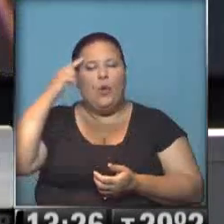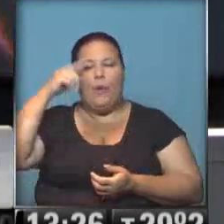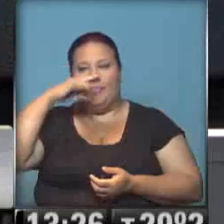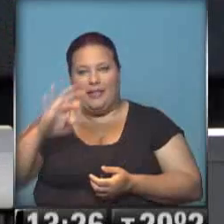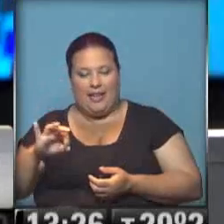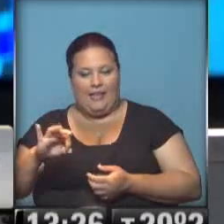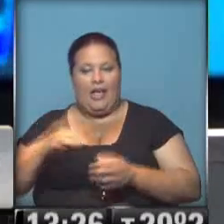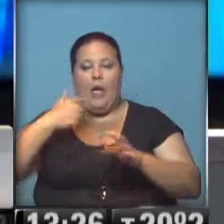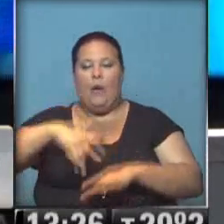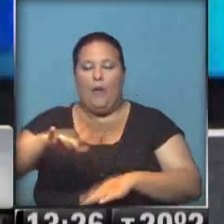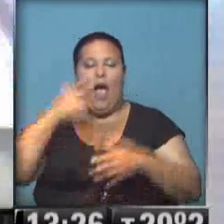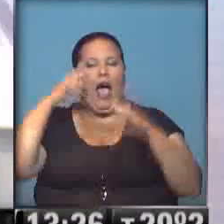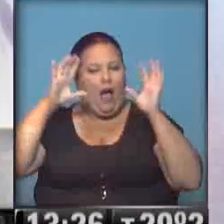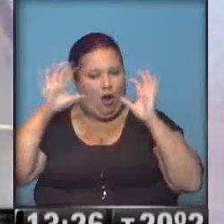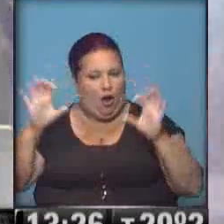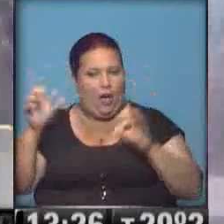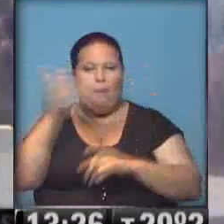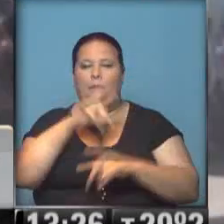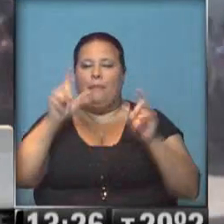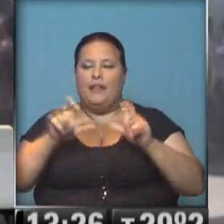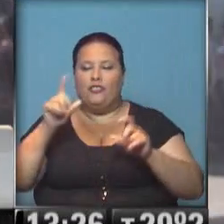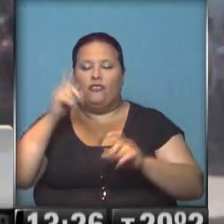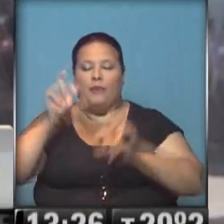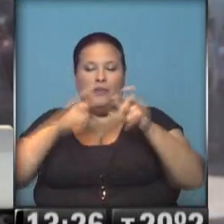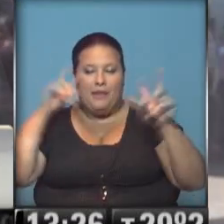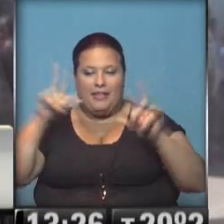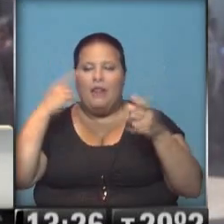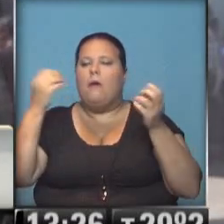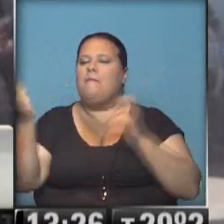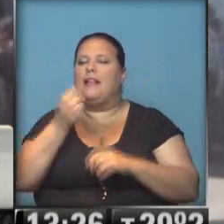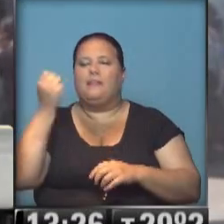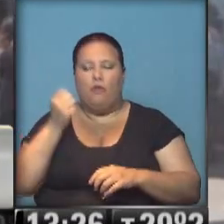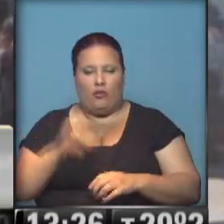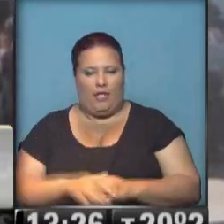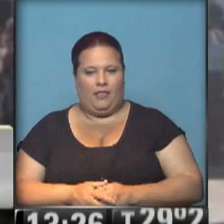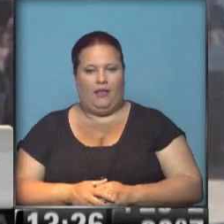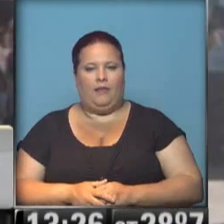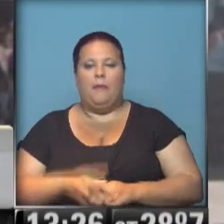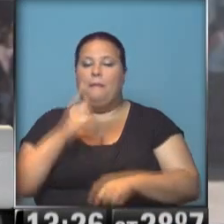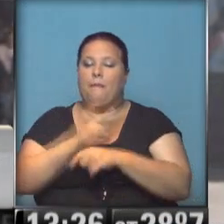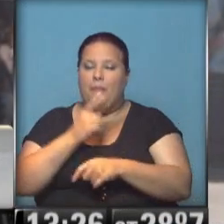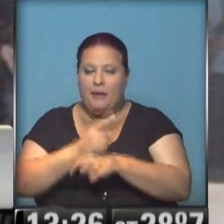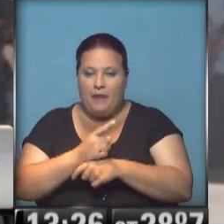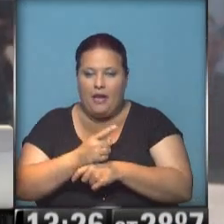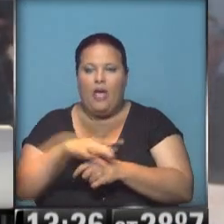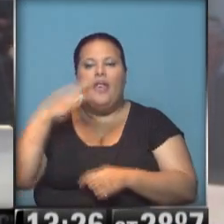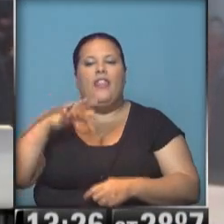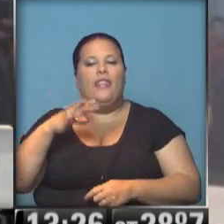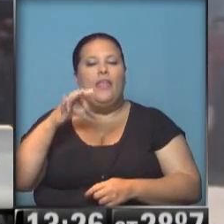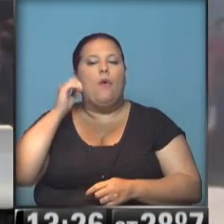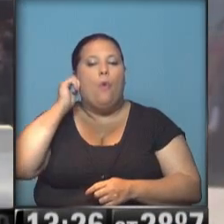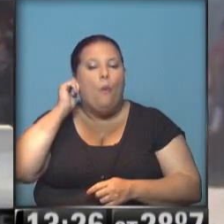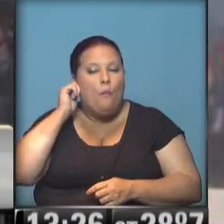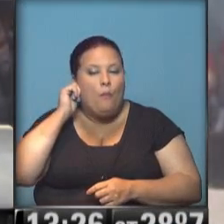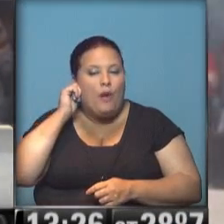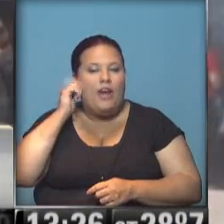A continuación, Agus, vamos a recordar a los televidentes cuáles son los requisitos indispensables. Primero, haber cumplido o